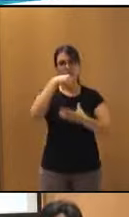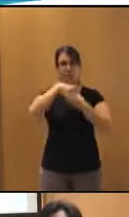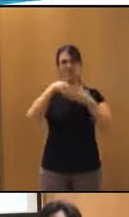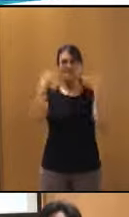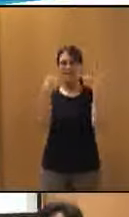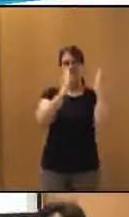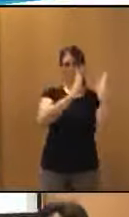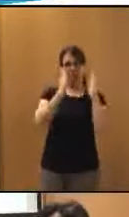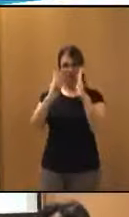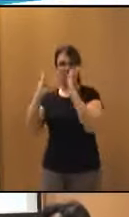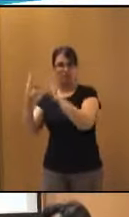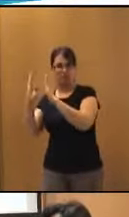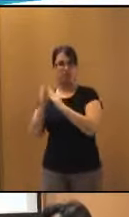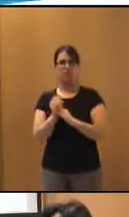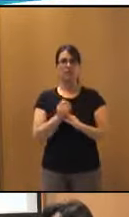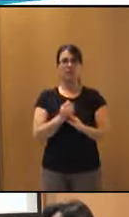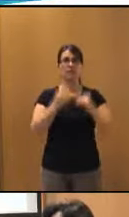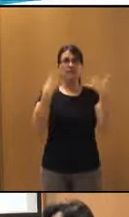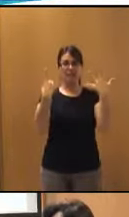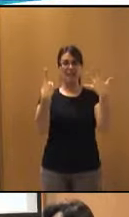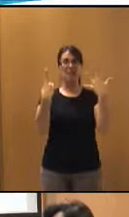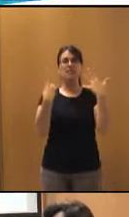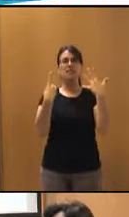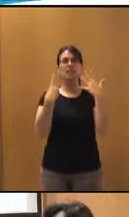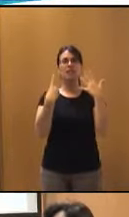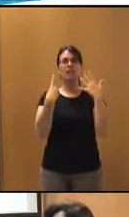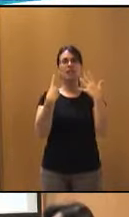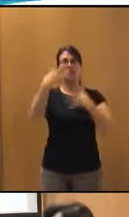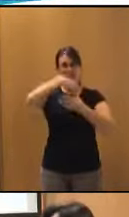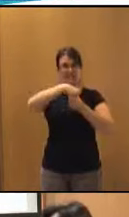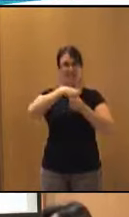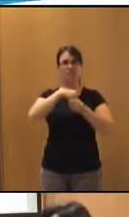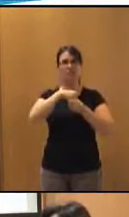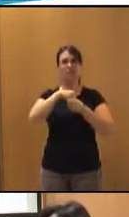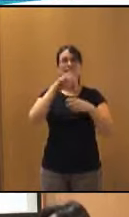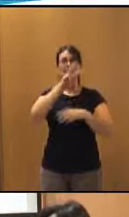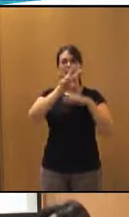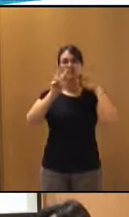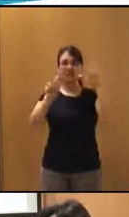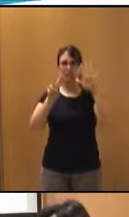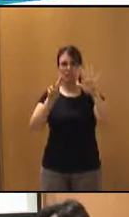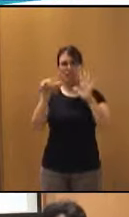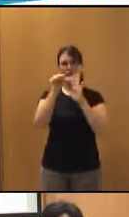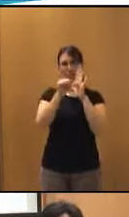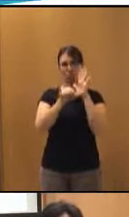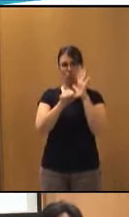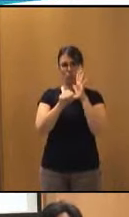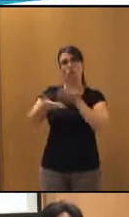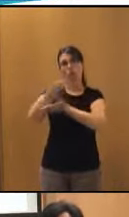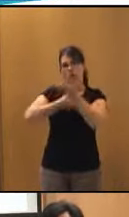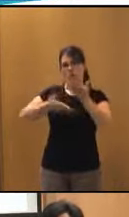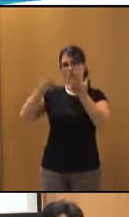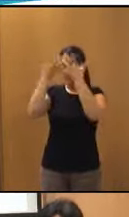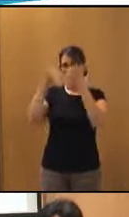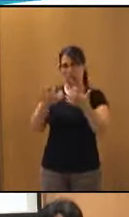partes y en estas seis partes se encuentran agrupados 37 artículos, 37 colaboraciones en total.